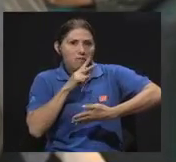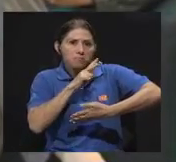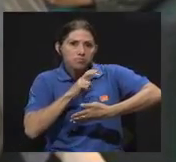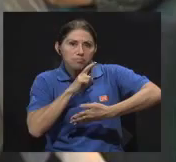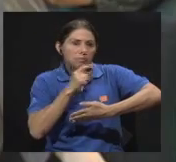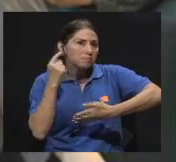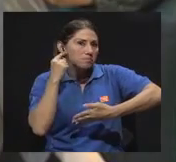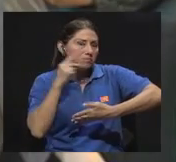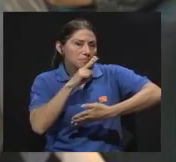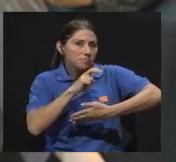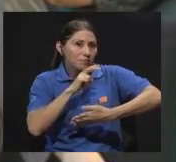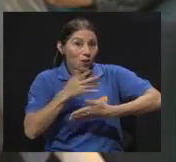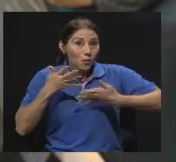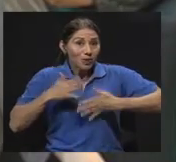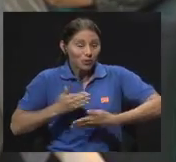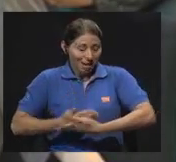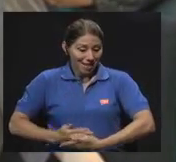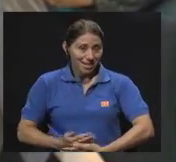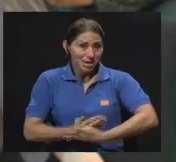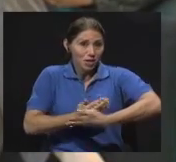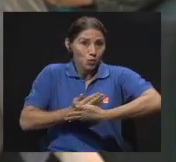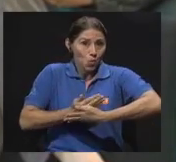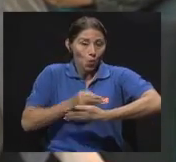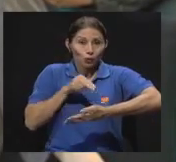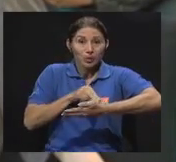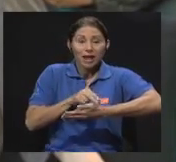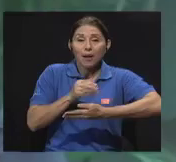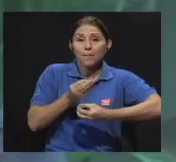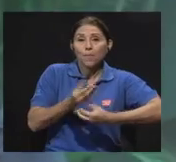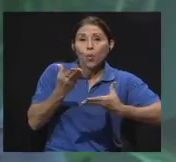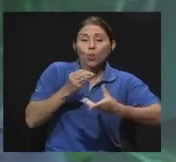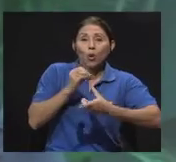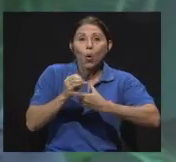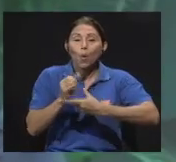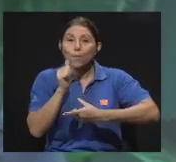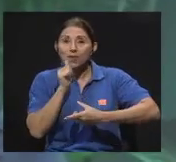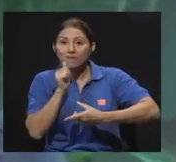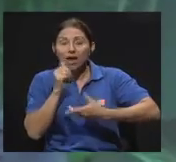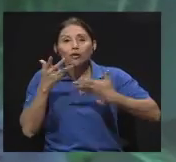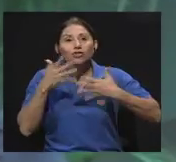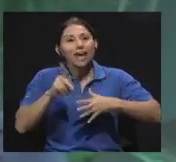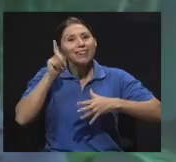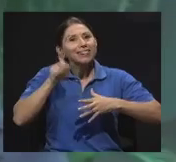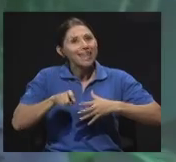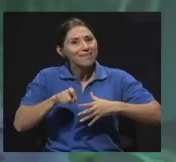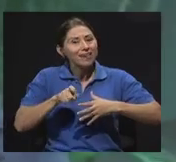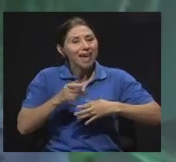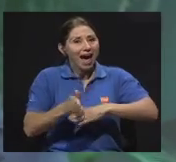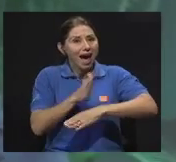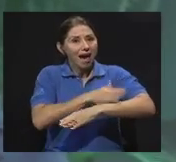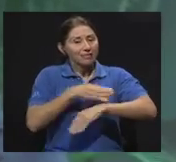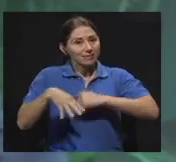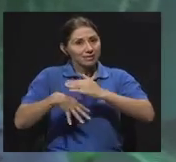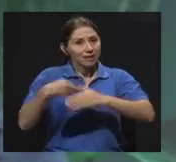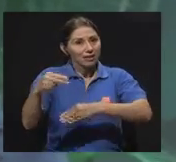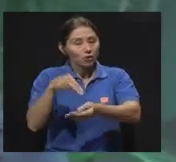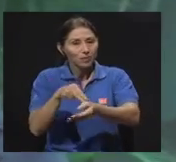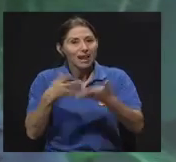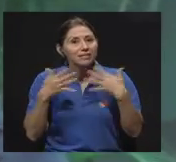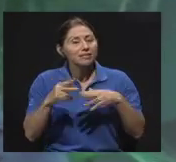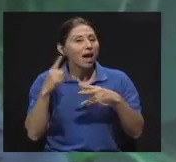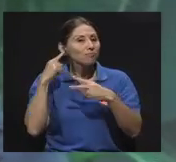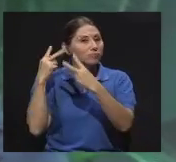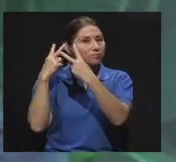ya del niño recién nacido del hospital, sea público o privado, con su examen de la audición. ¿Por qué razón? Porque